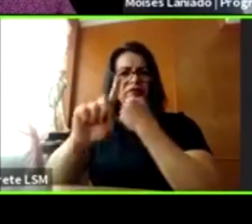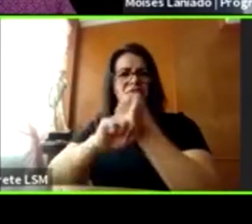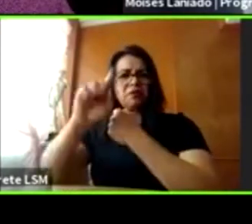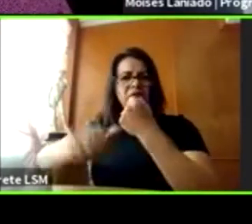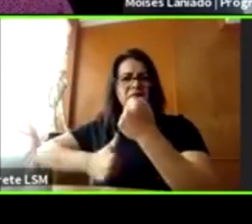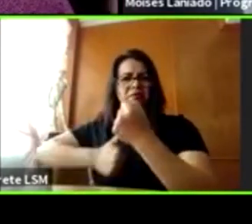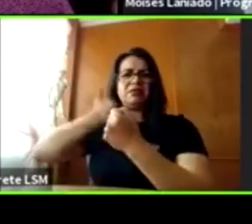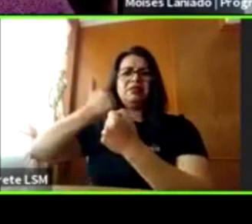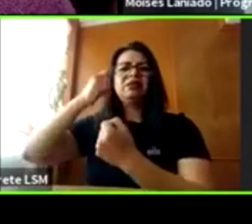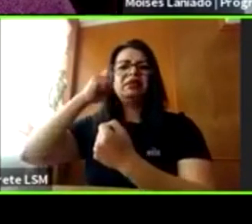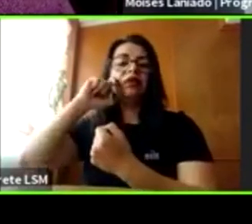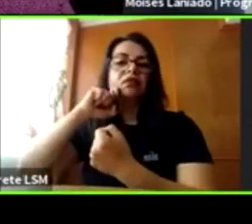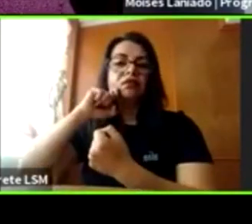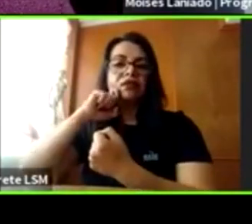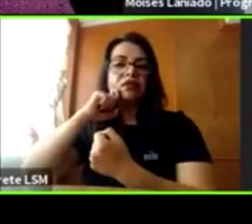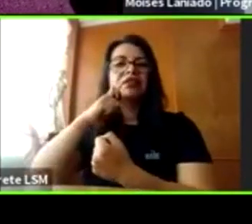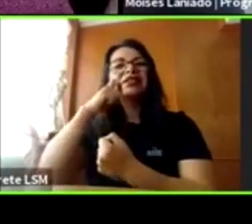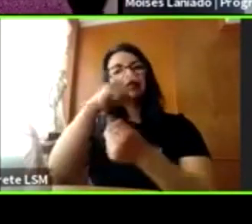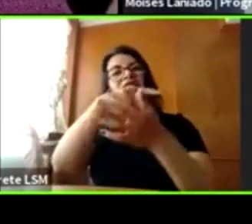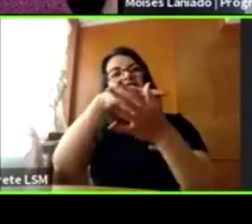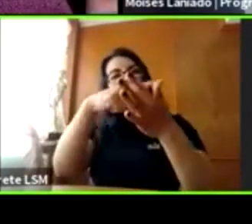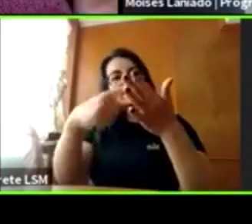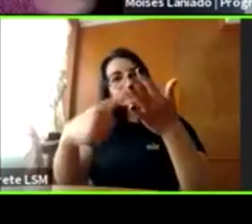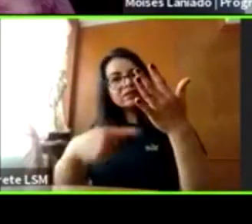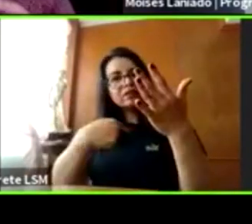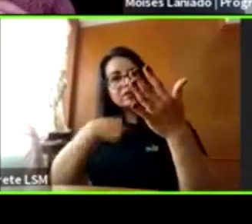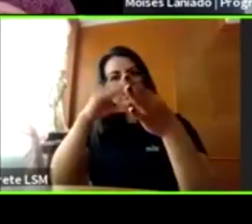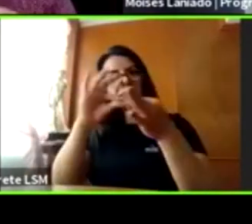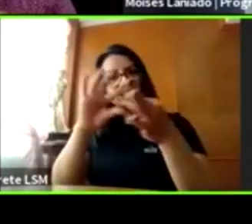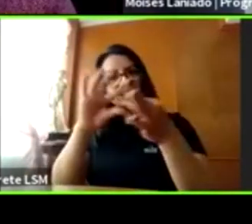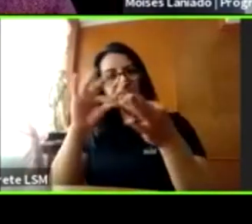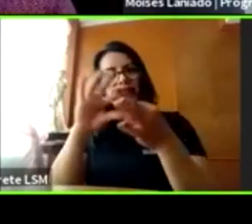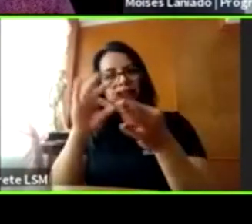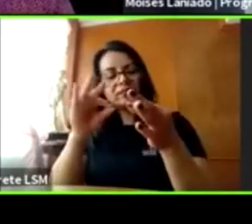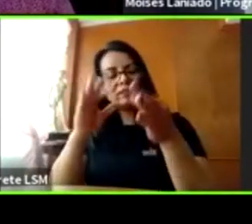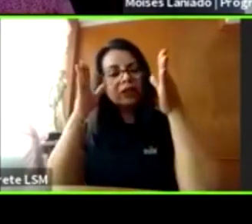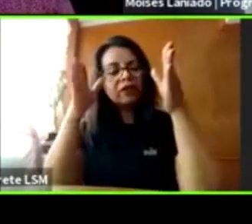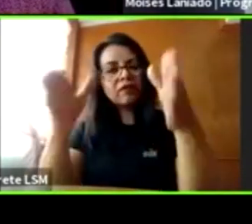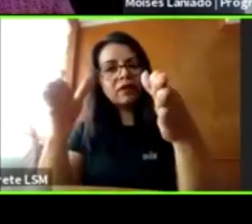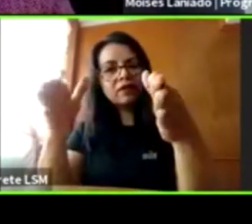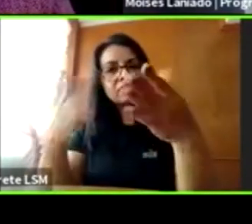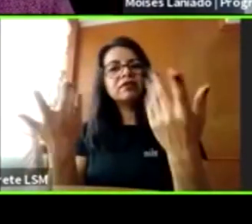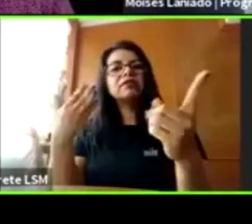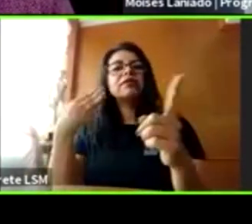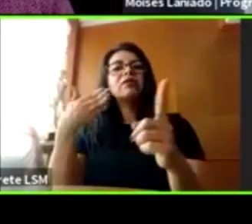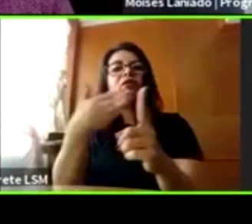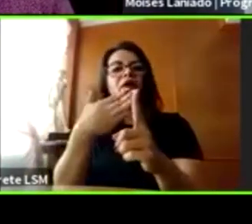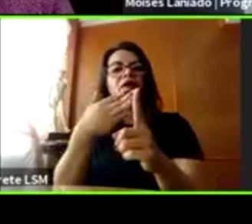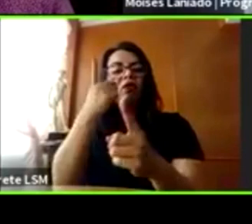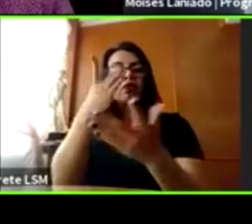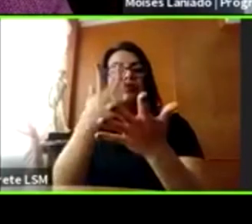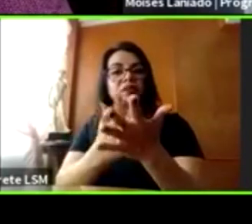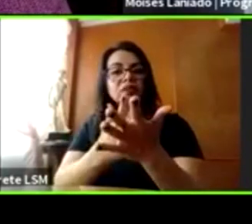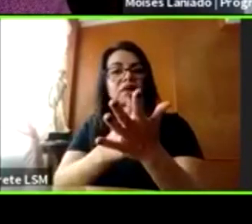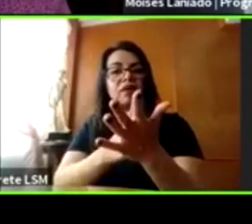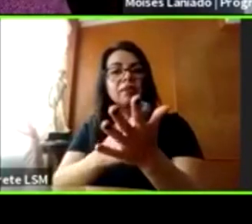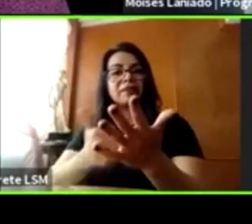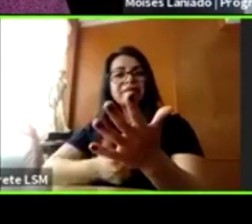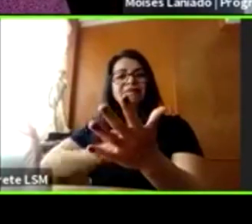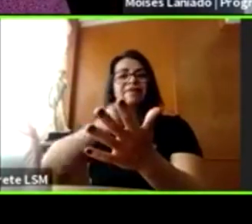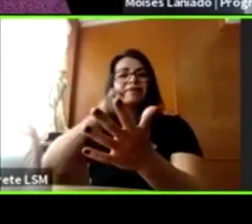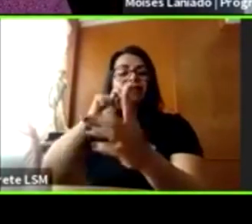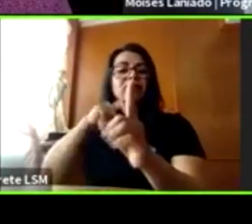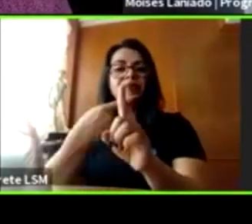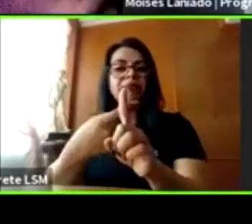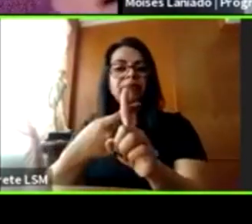Entonces, estos síntomas que estoy diciendo, también quiero poner un énfasis que no solamente son de violencia sexual, pueden ser de otras muchas